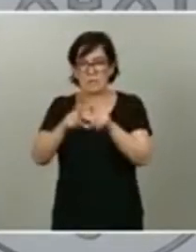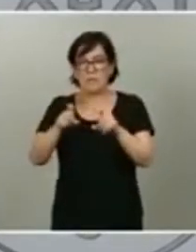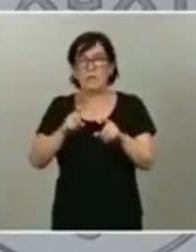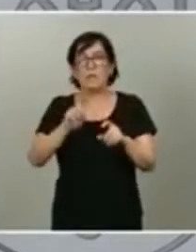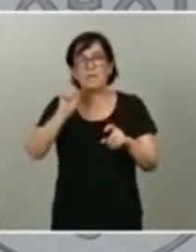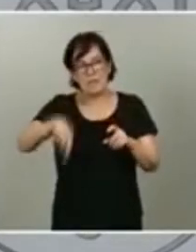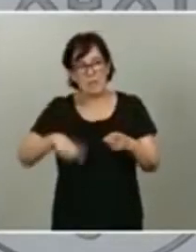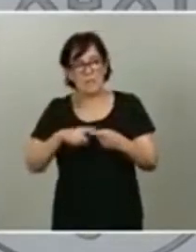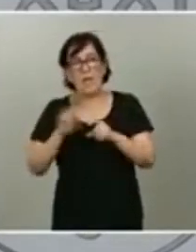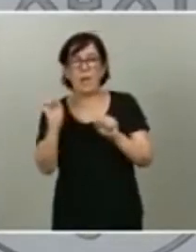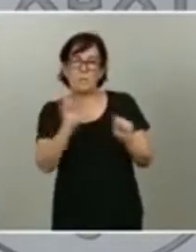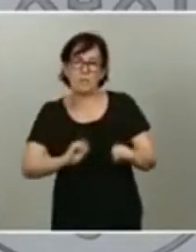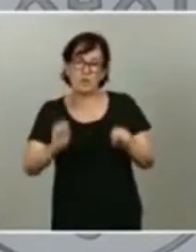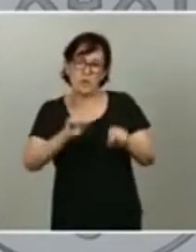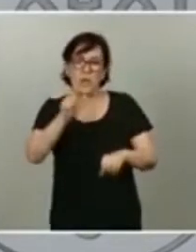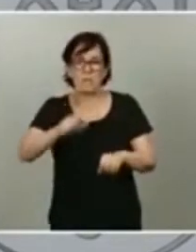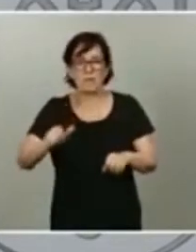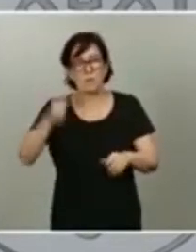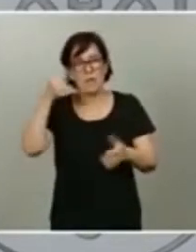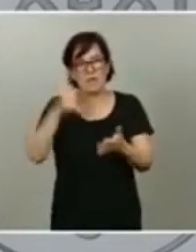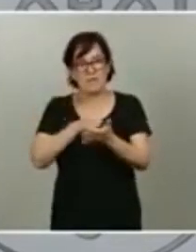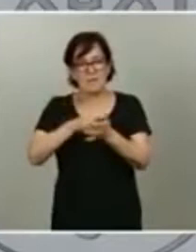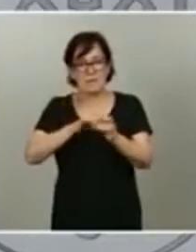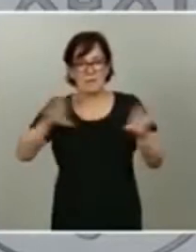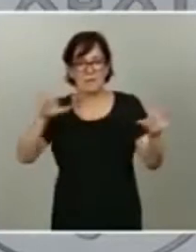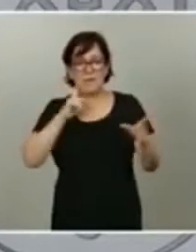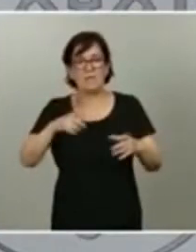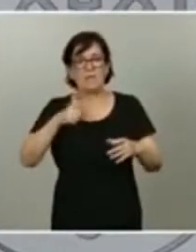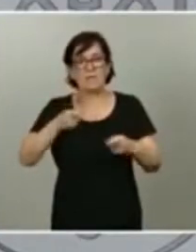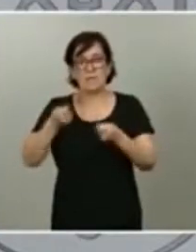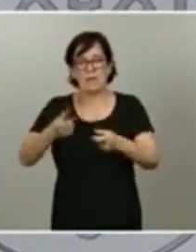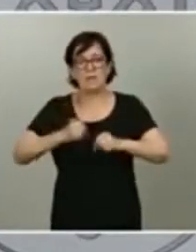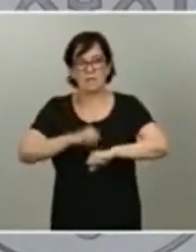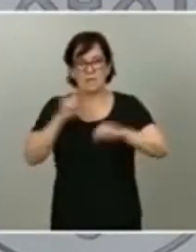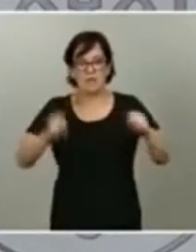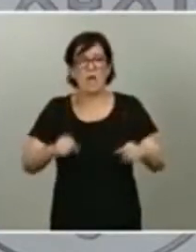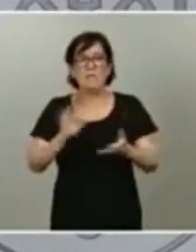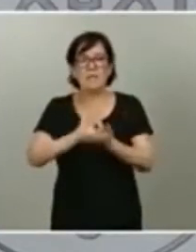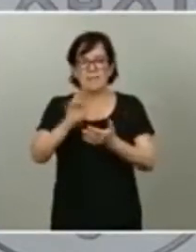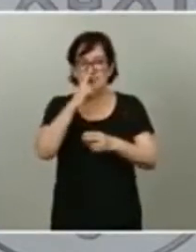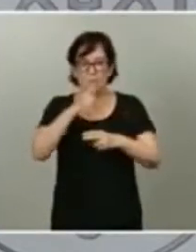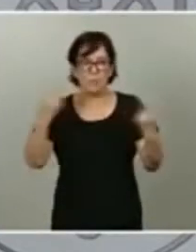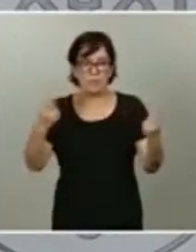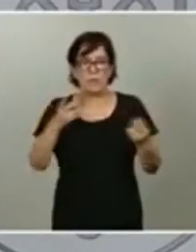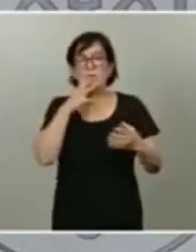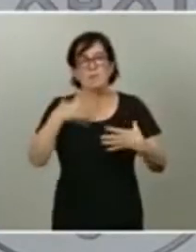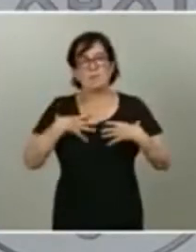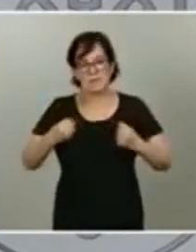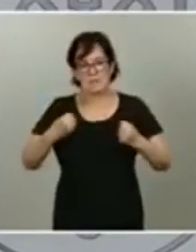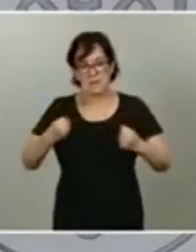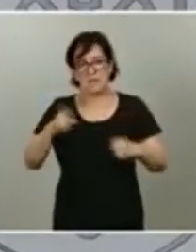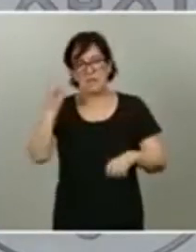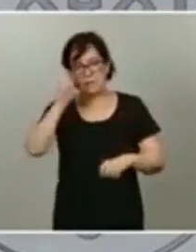proteger a las personas más vulnerables dando fortaleza a nuestros servicios públicos, entre ellos con la sanidad y la educación.